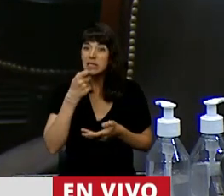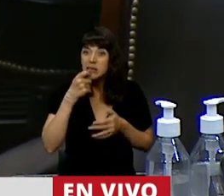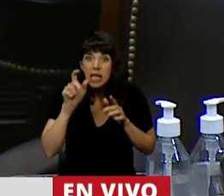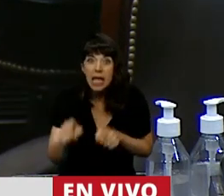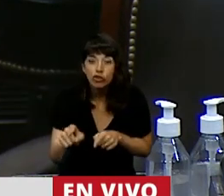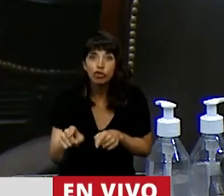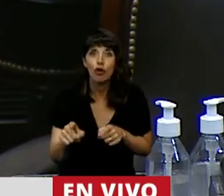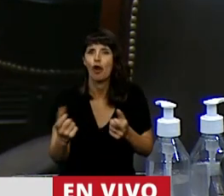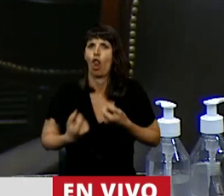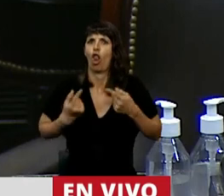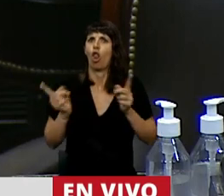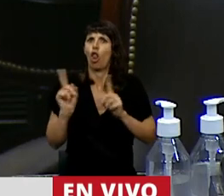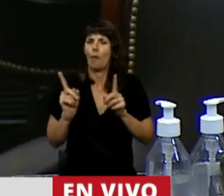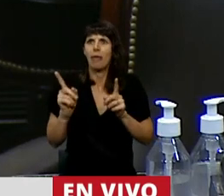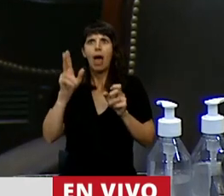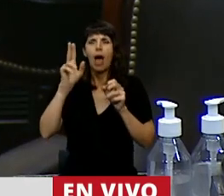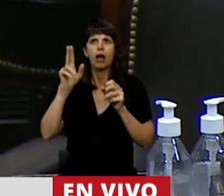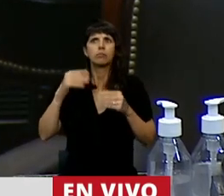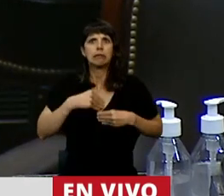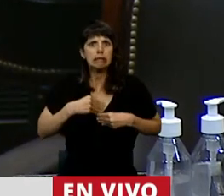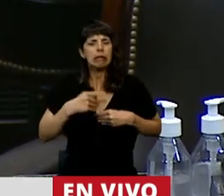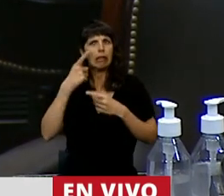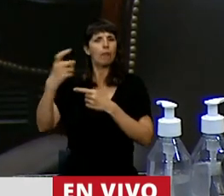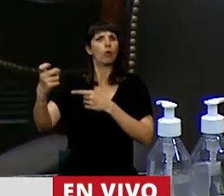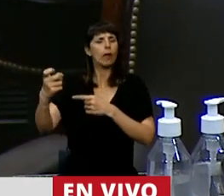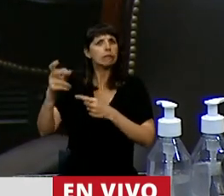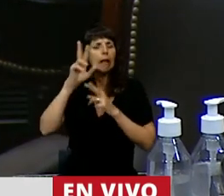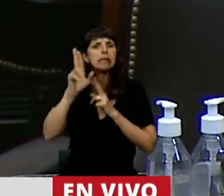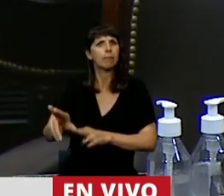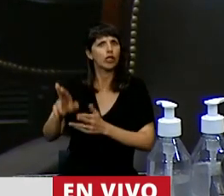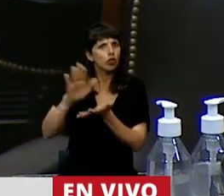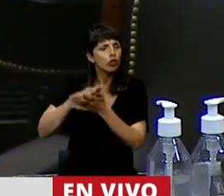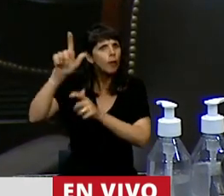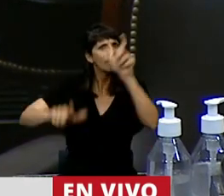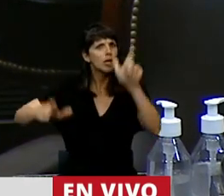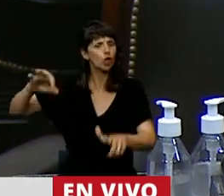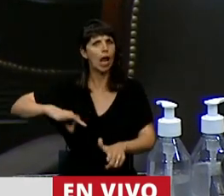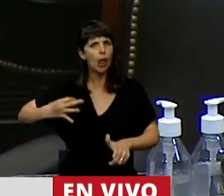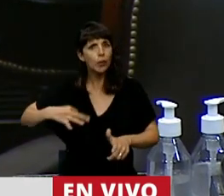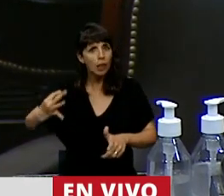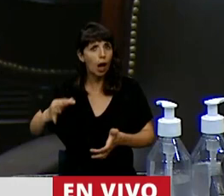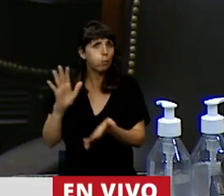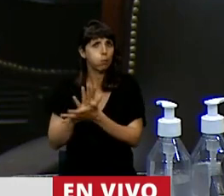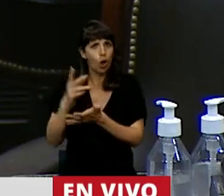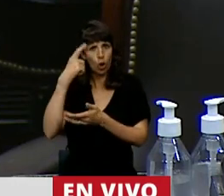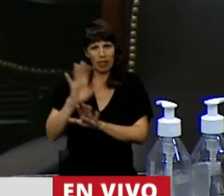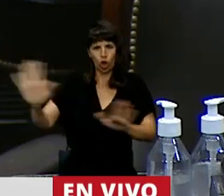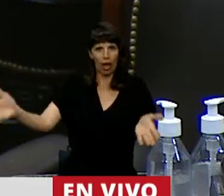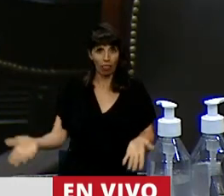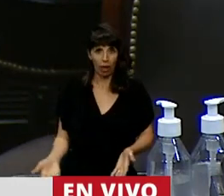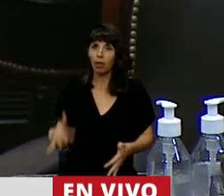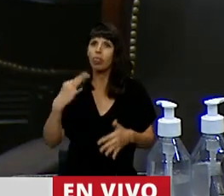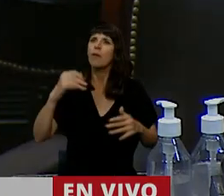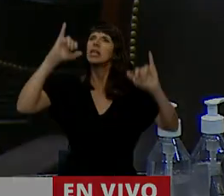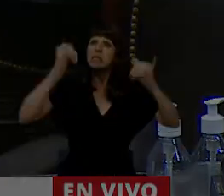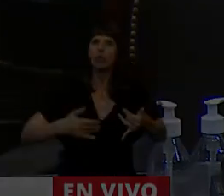sentir un profundo respeto por el ser humano, entonces no aprendimos nada. Digamos sí a la vida. Muchas gracias,